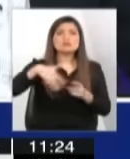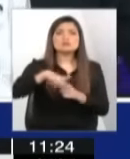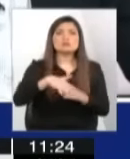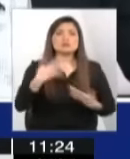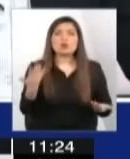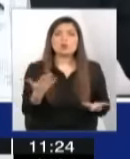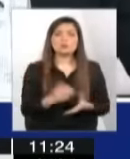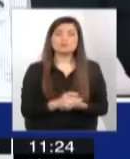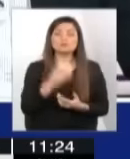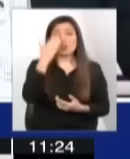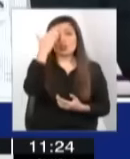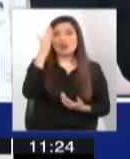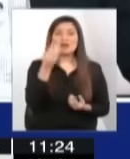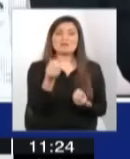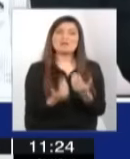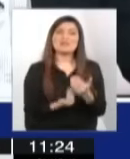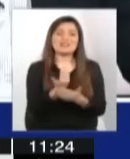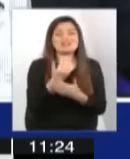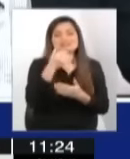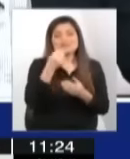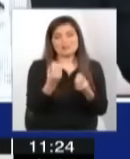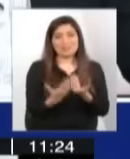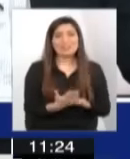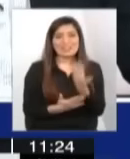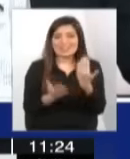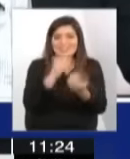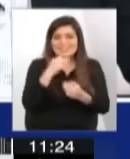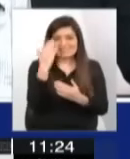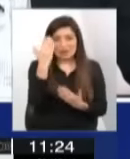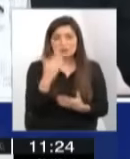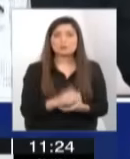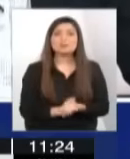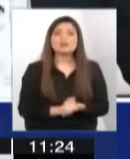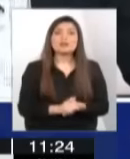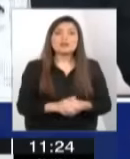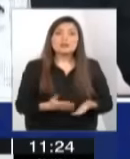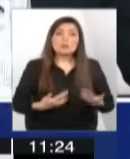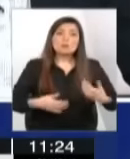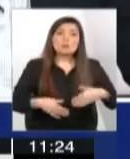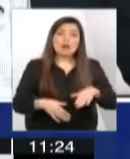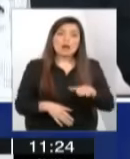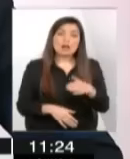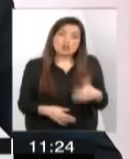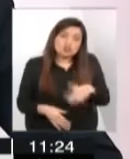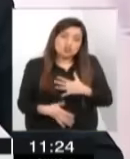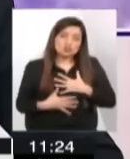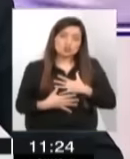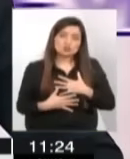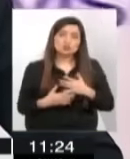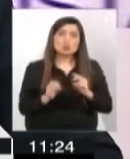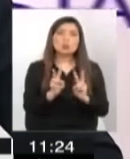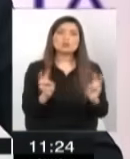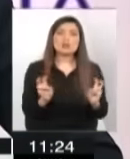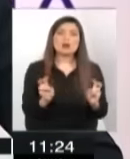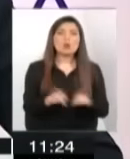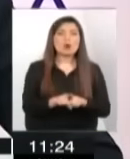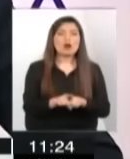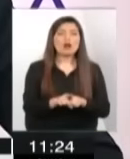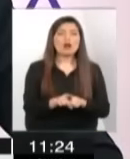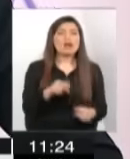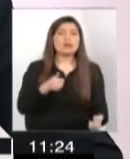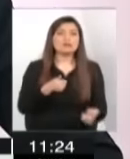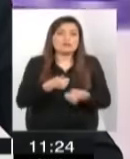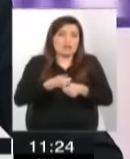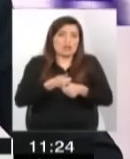Hola, Pablo. Buenos días. Buenos días. Mira, bueno, para nosotros es un tema que nos toca muy de